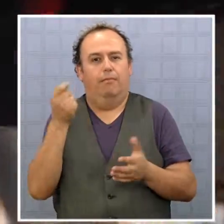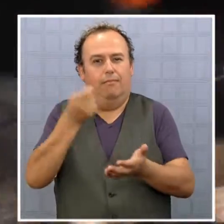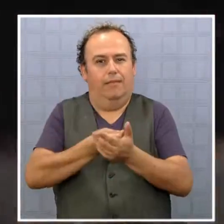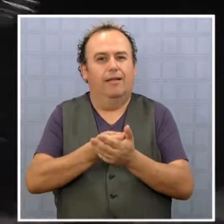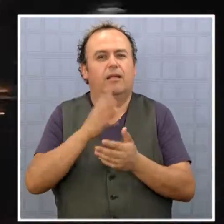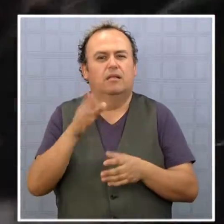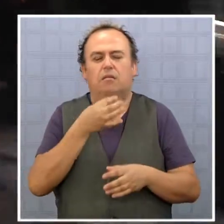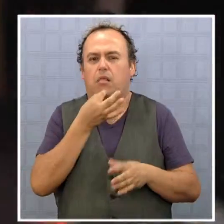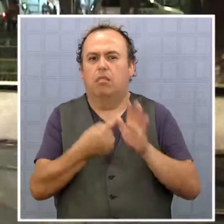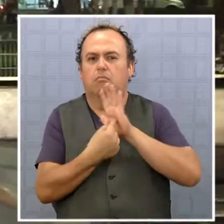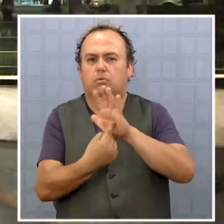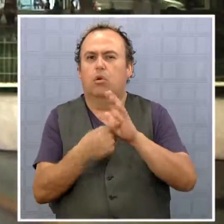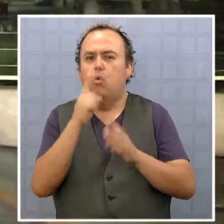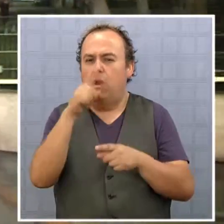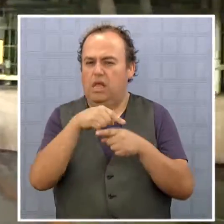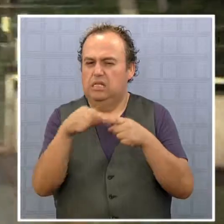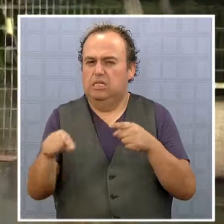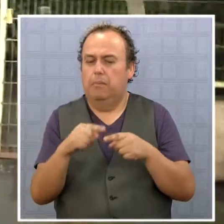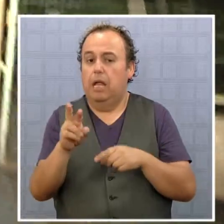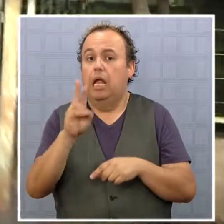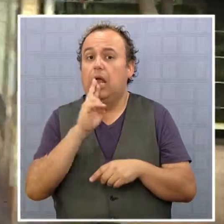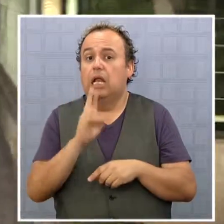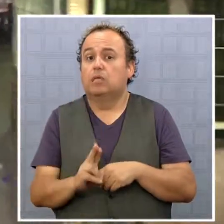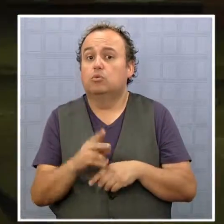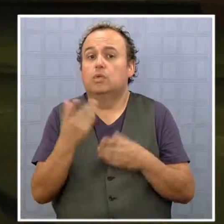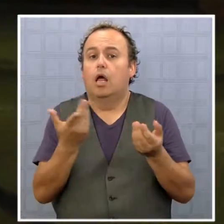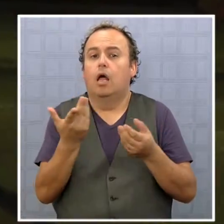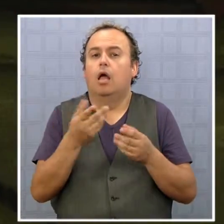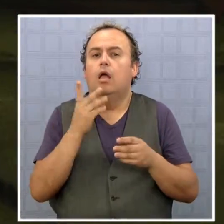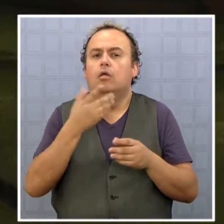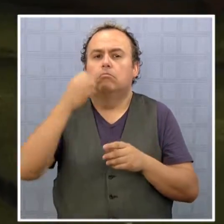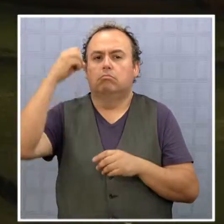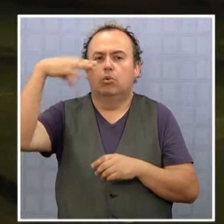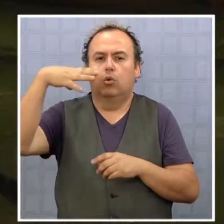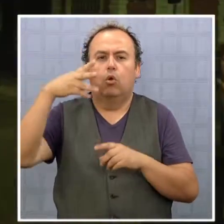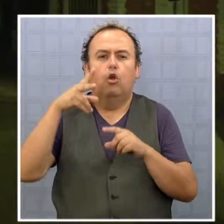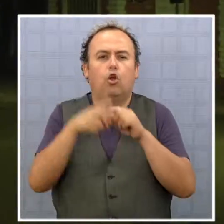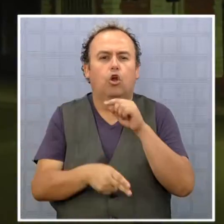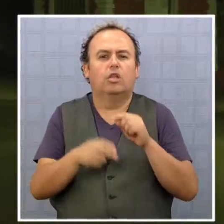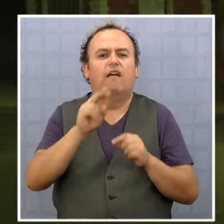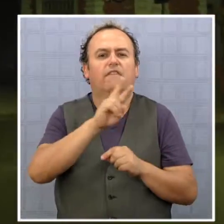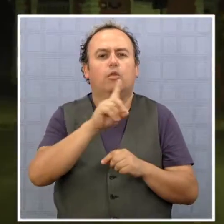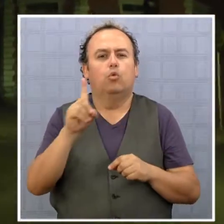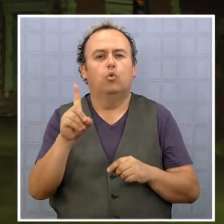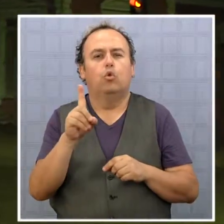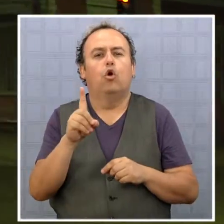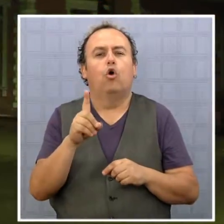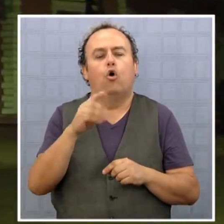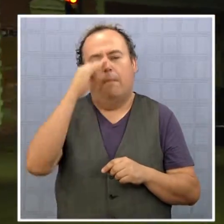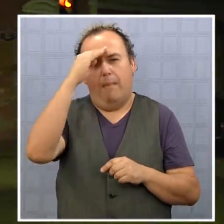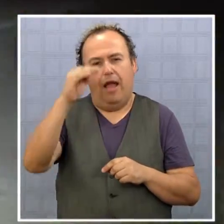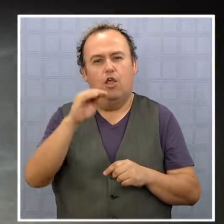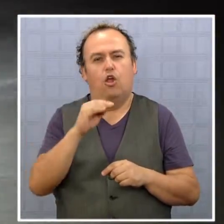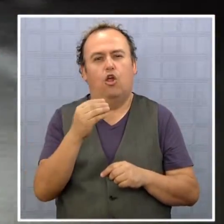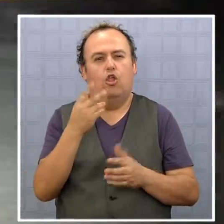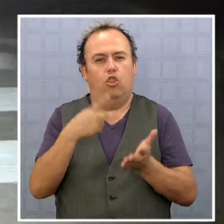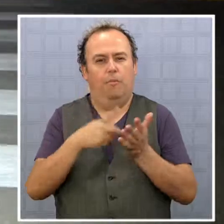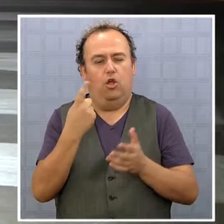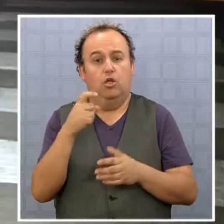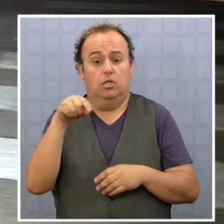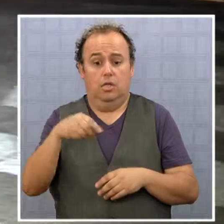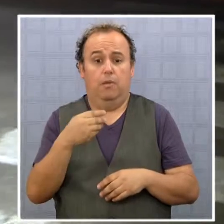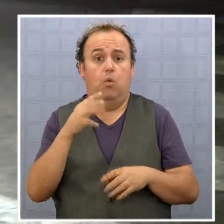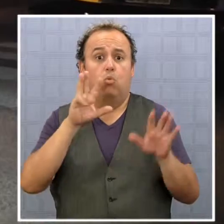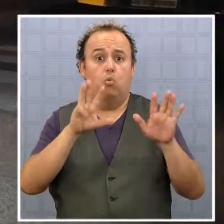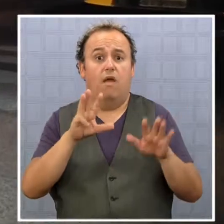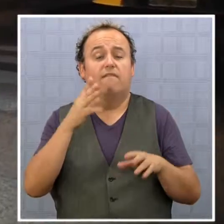dentro de una semana se conocerá el resultado de la investigación de los cortes del 21 de mayo del 2011 y 9 de abril de